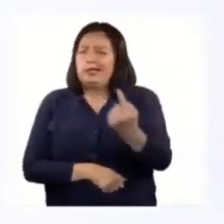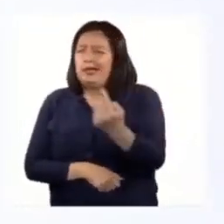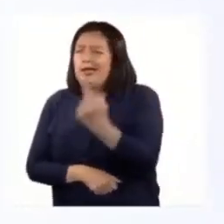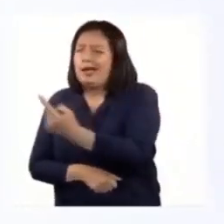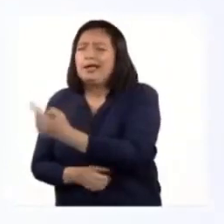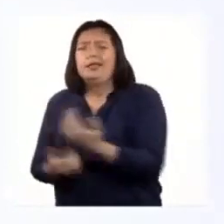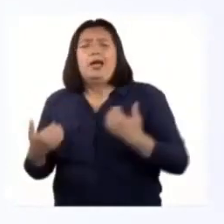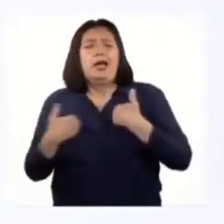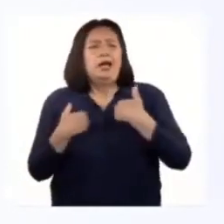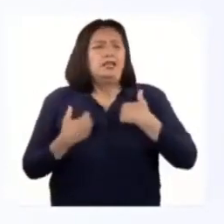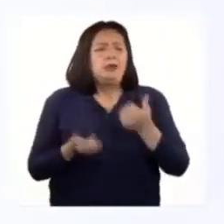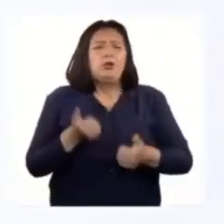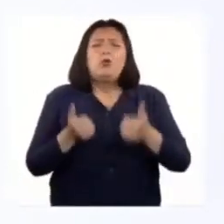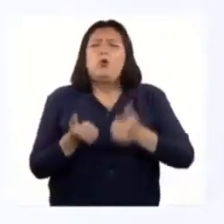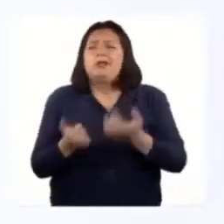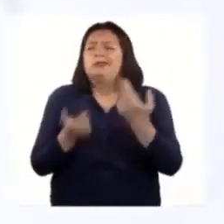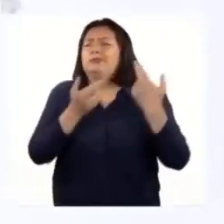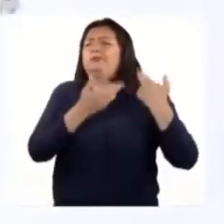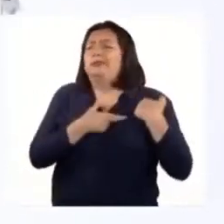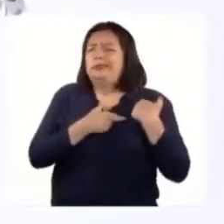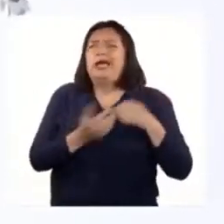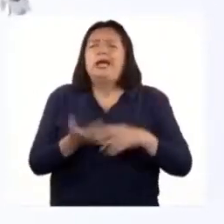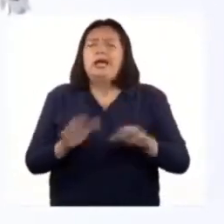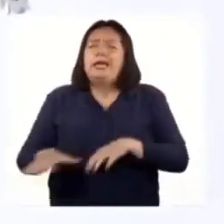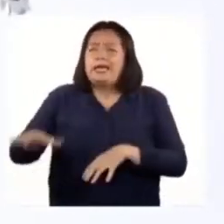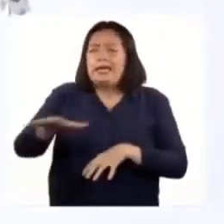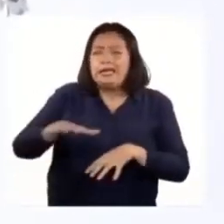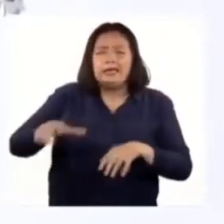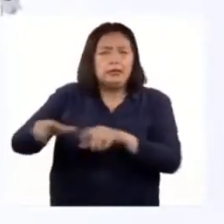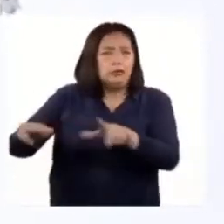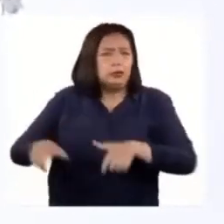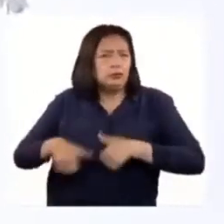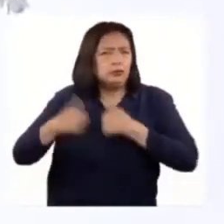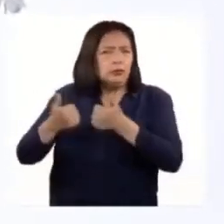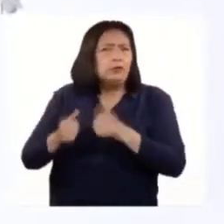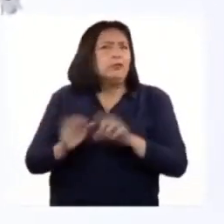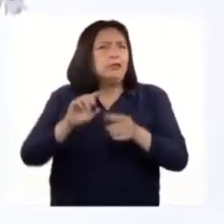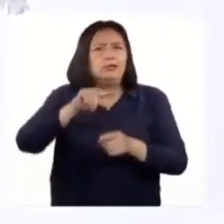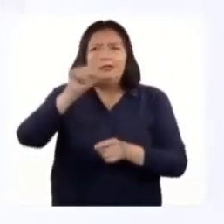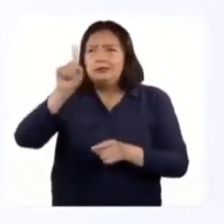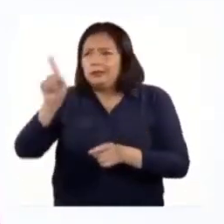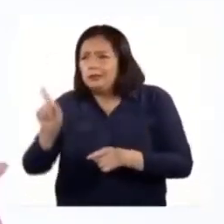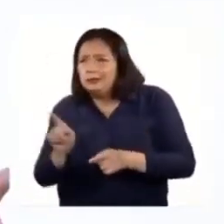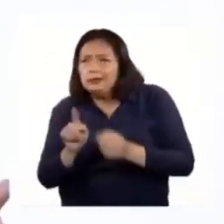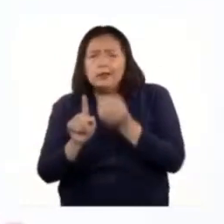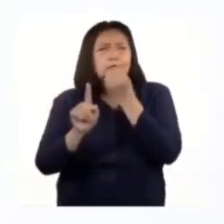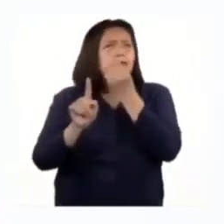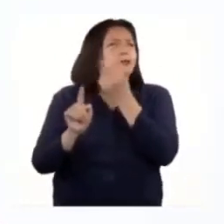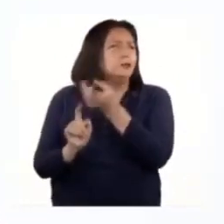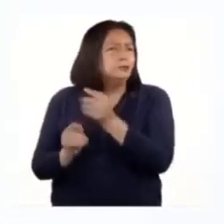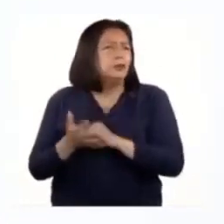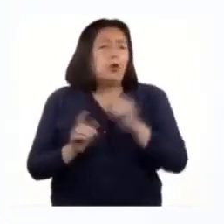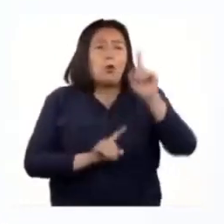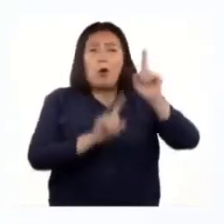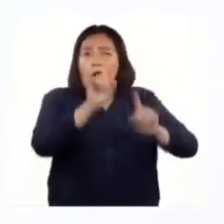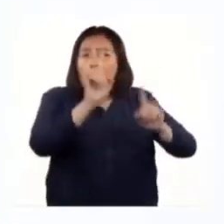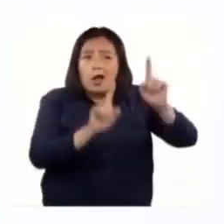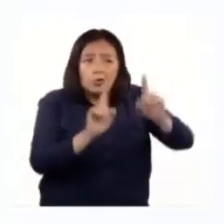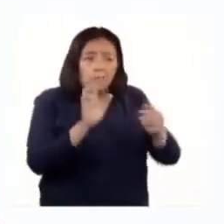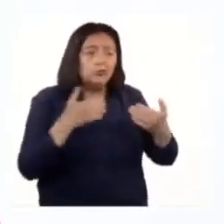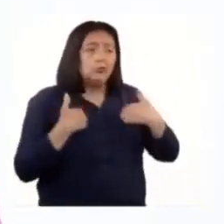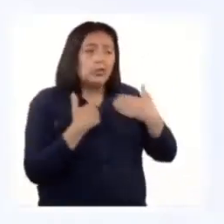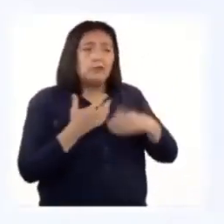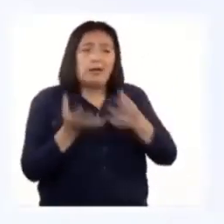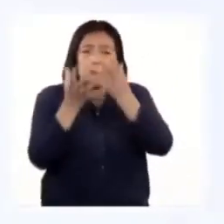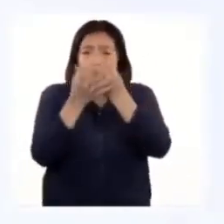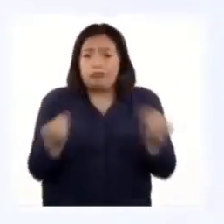los animales cumplen en el ecosistema y en las cadenas alimentarias que se dan en él. Cuando algunas especies de animales te